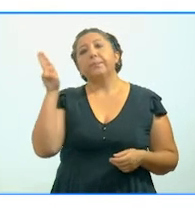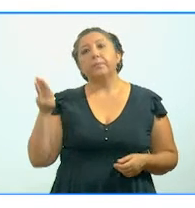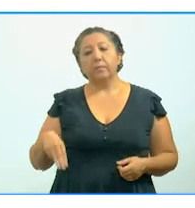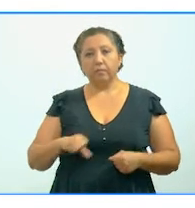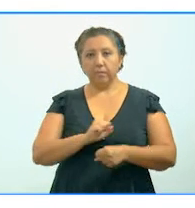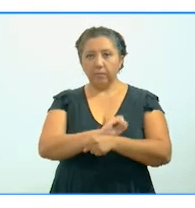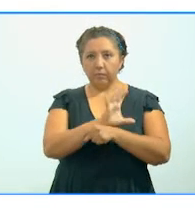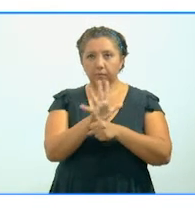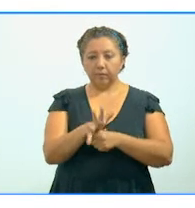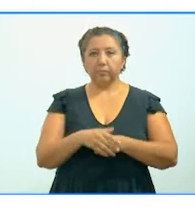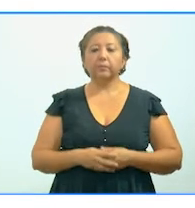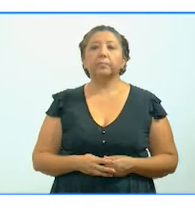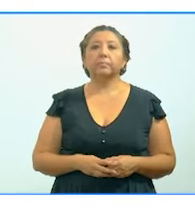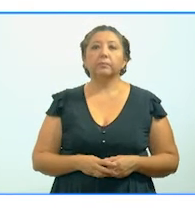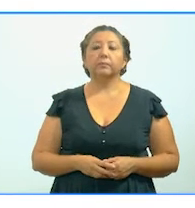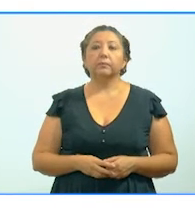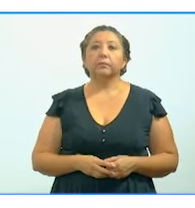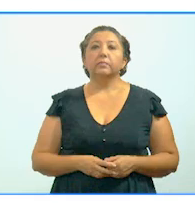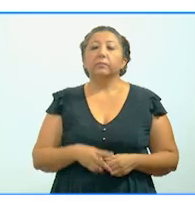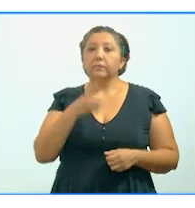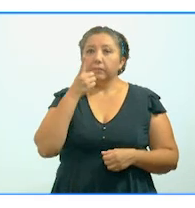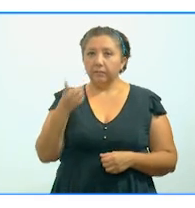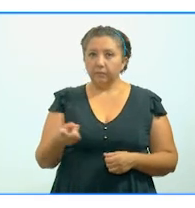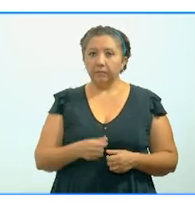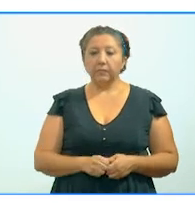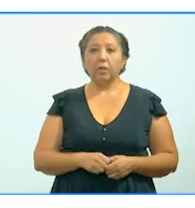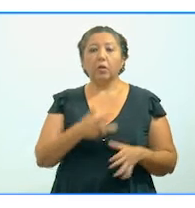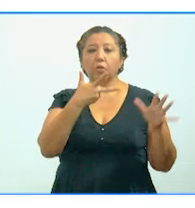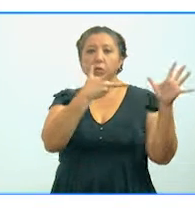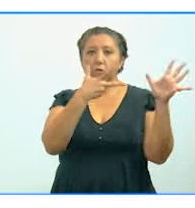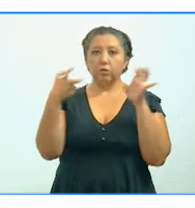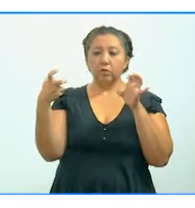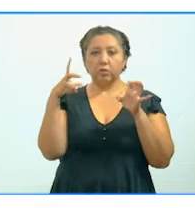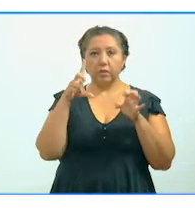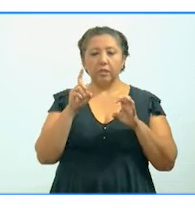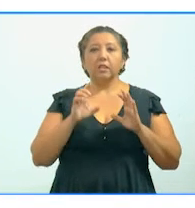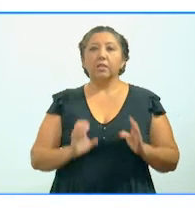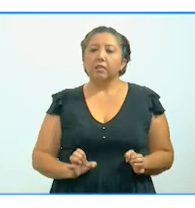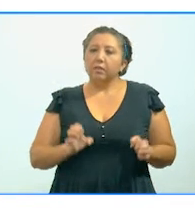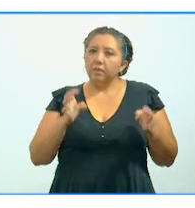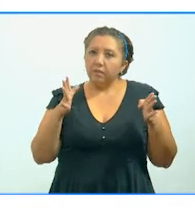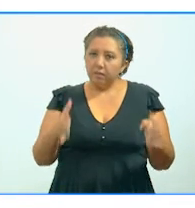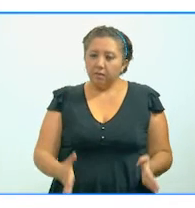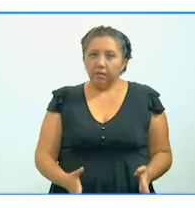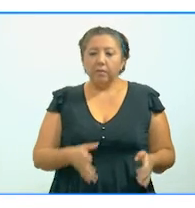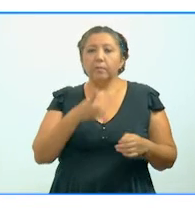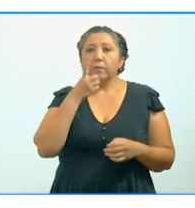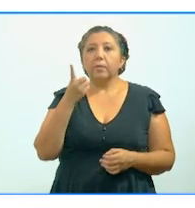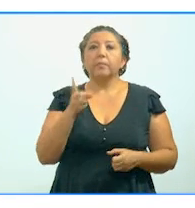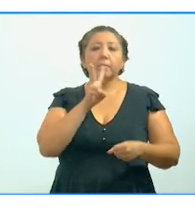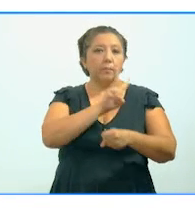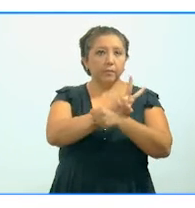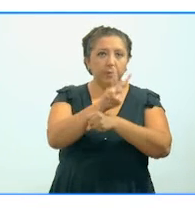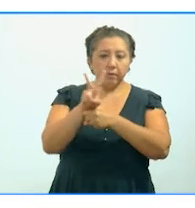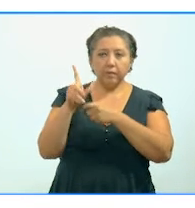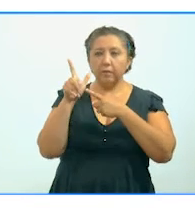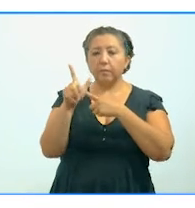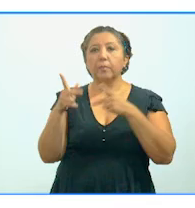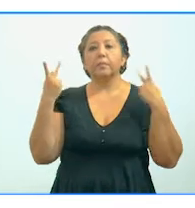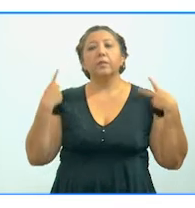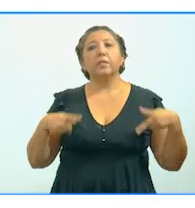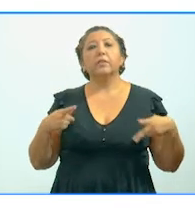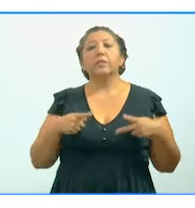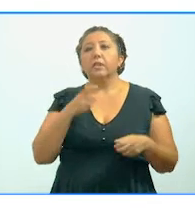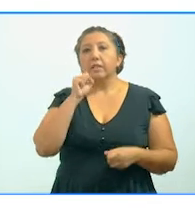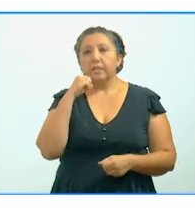a causa de coronavirus. De los casos activos, 830 están estables, aislados, monitorados constantemente por